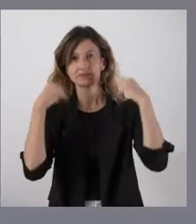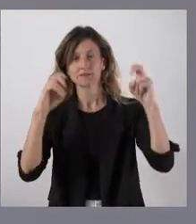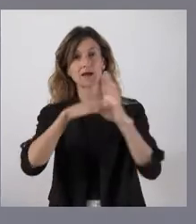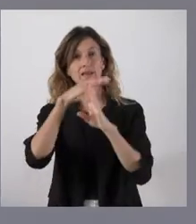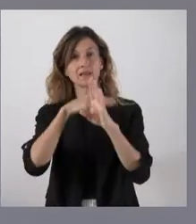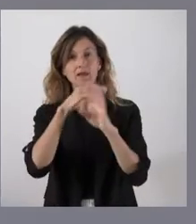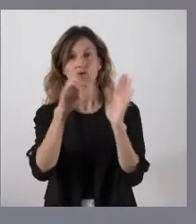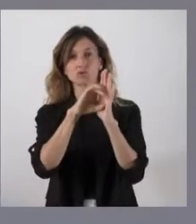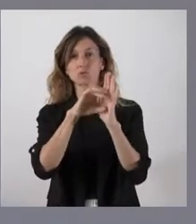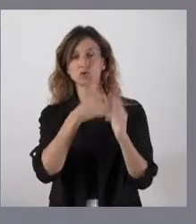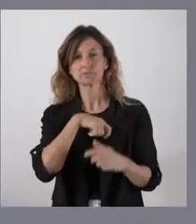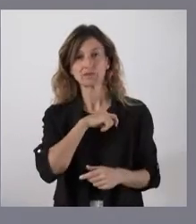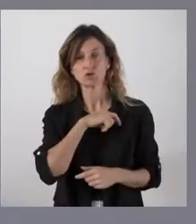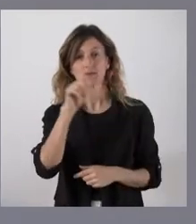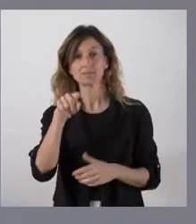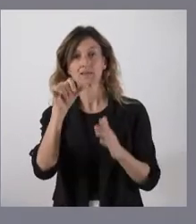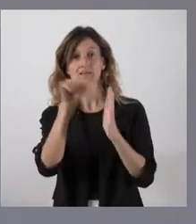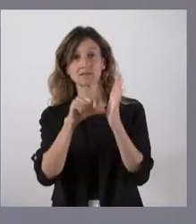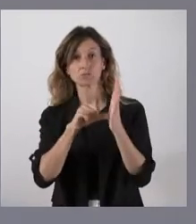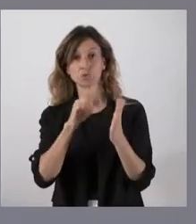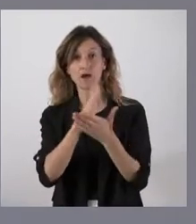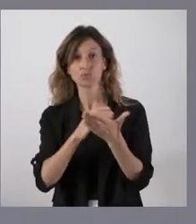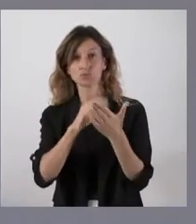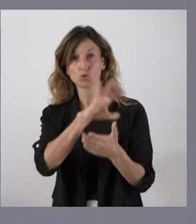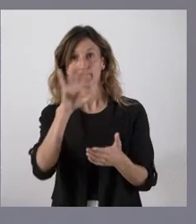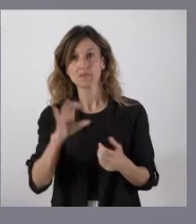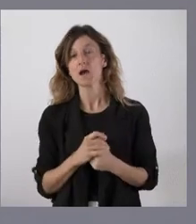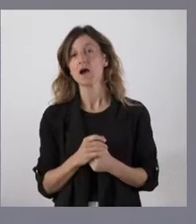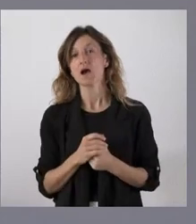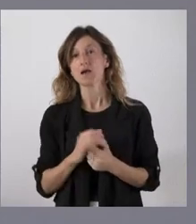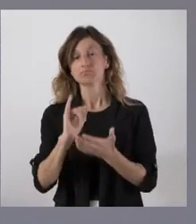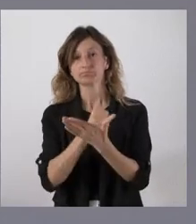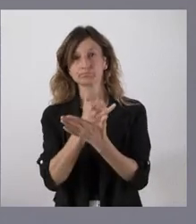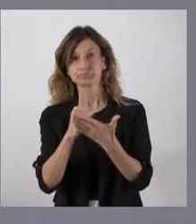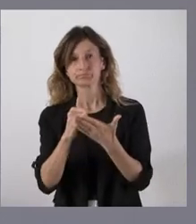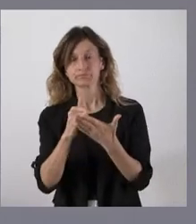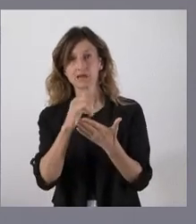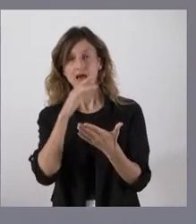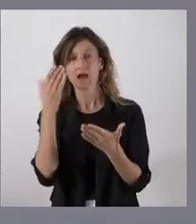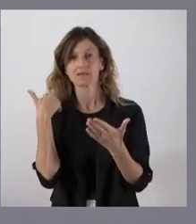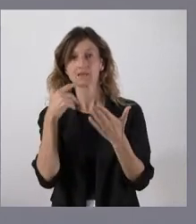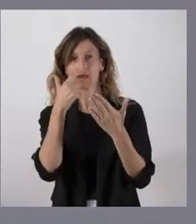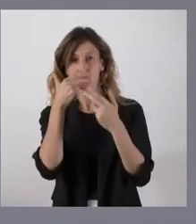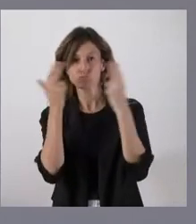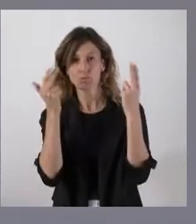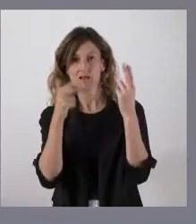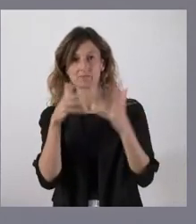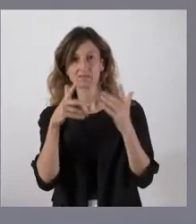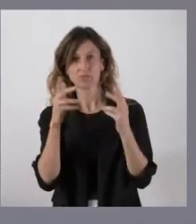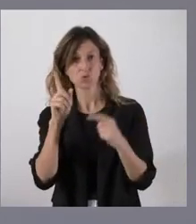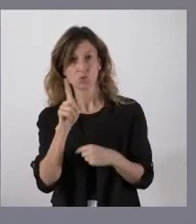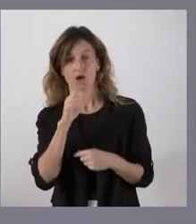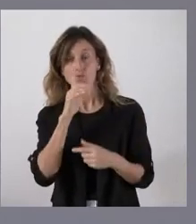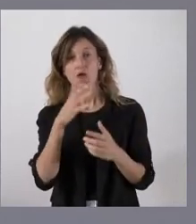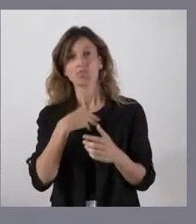la Constitución Española y del estatuto de autonomía diferenciemos ambos hechos que no se producían en otras administraciones públicas y por tanto lo que hacemos es en un